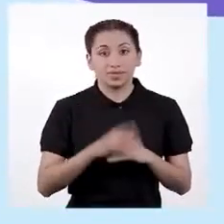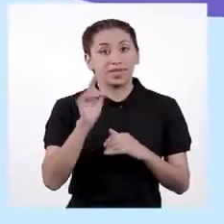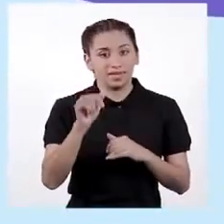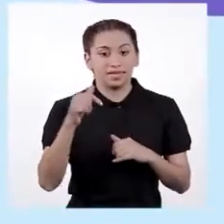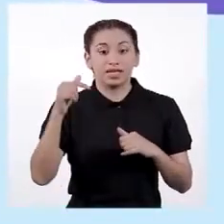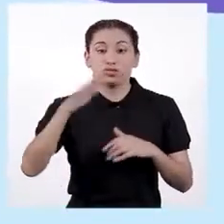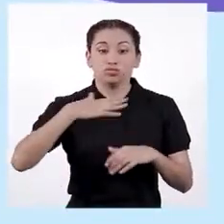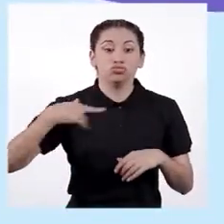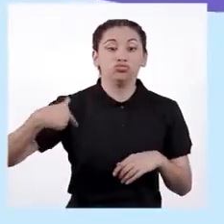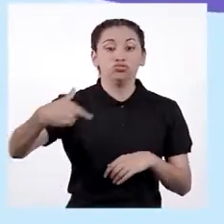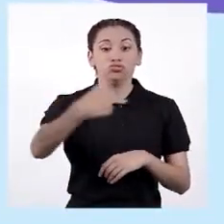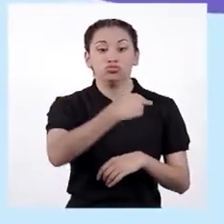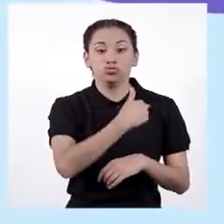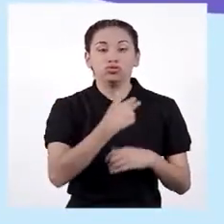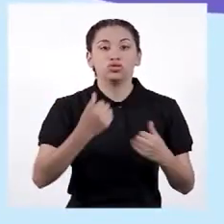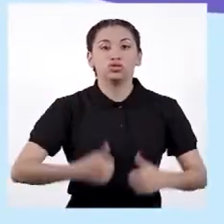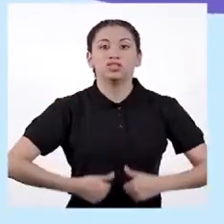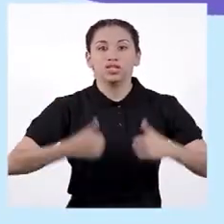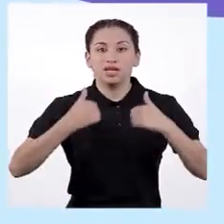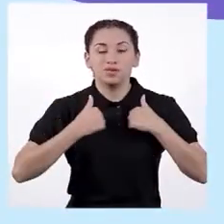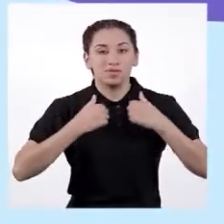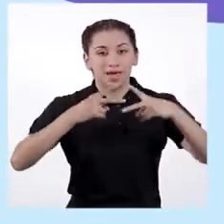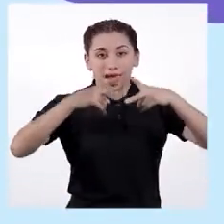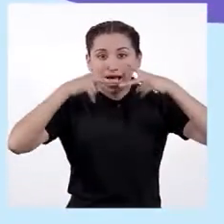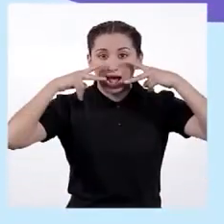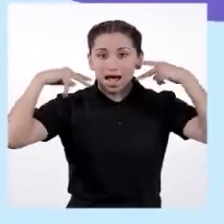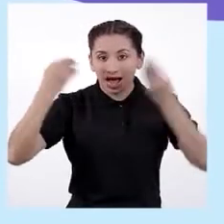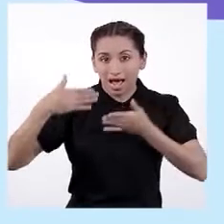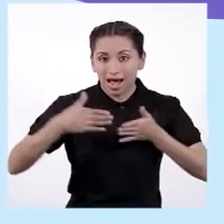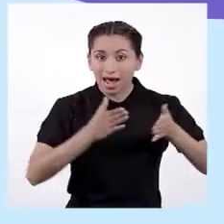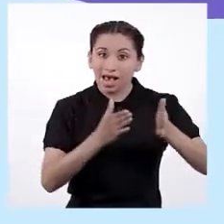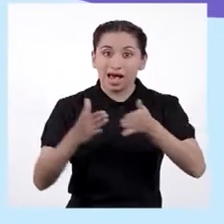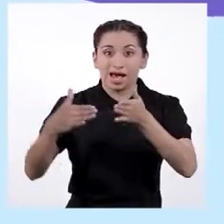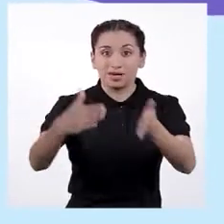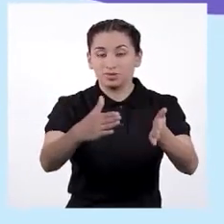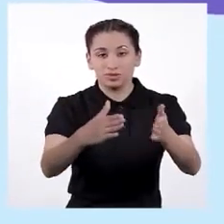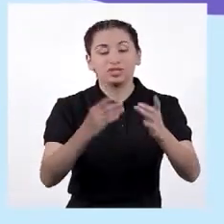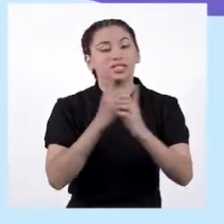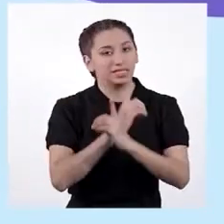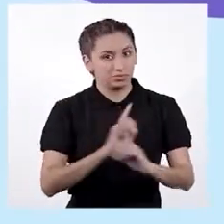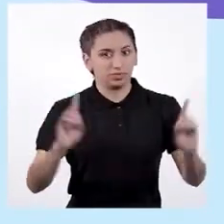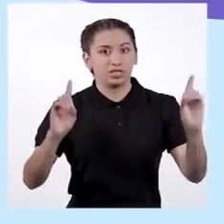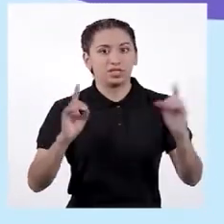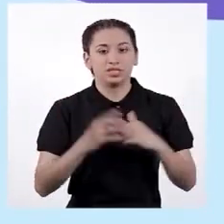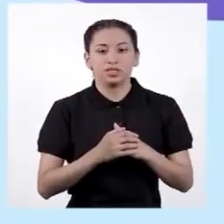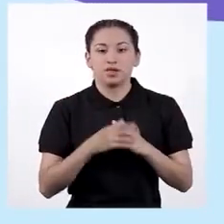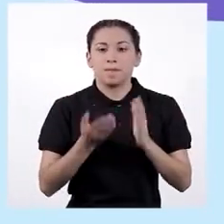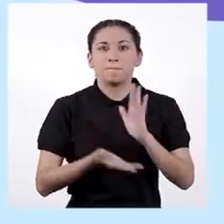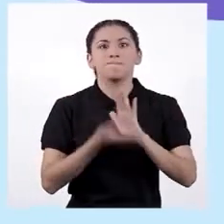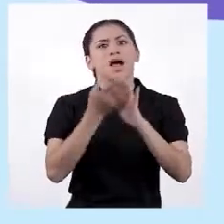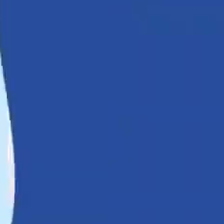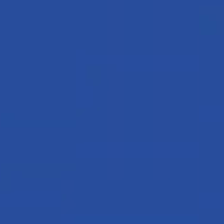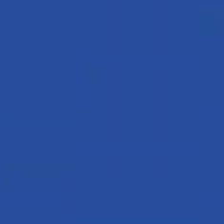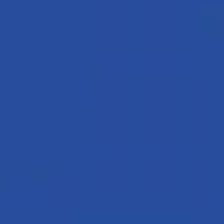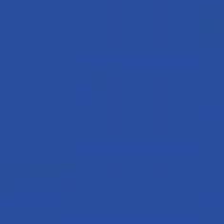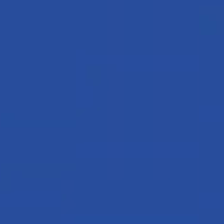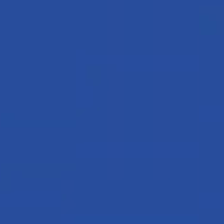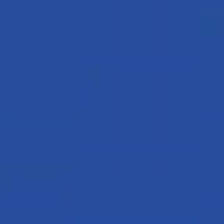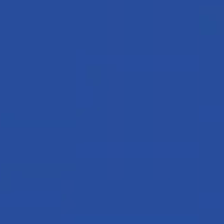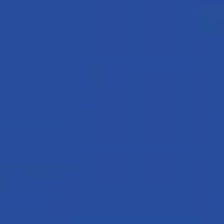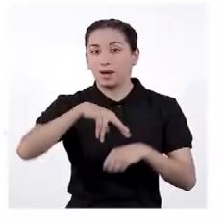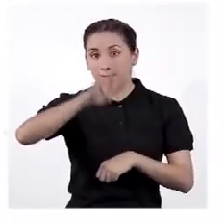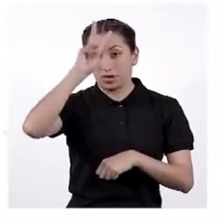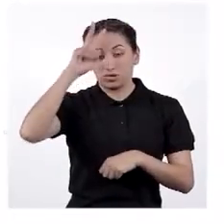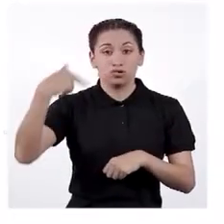A ver, los hallánicas somos el pueblo indígena amazónico, democráticamente hablando, más numerosos del Perú.